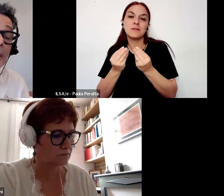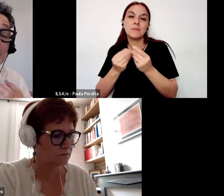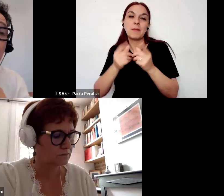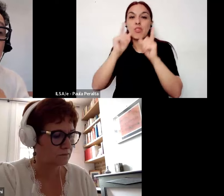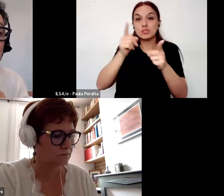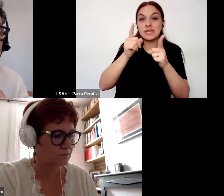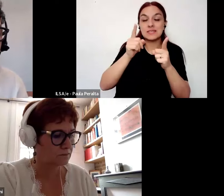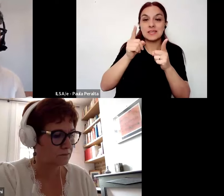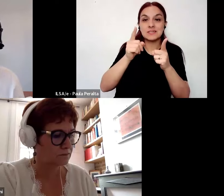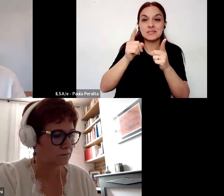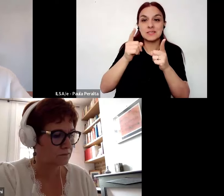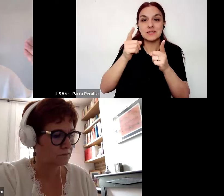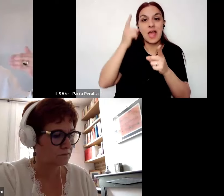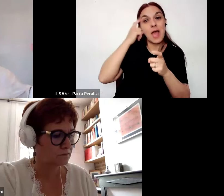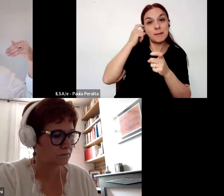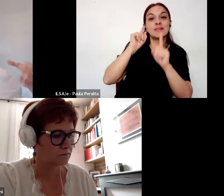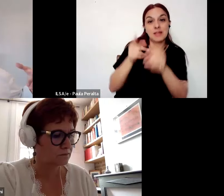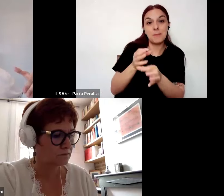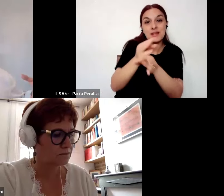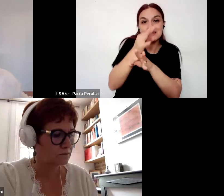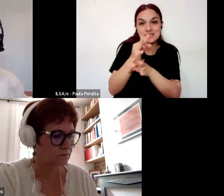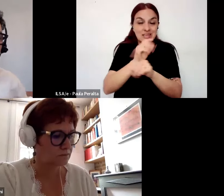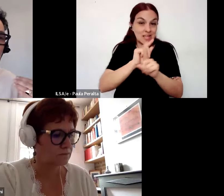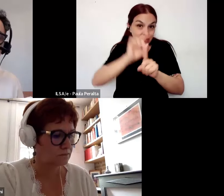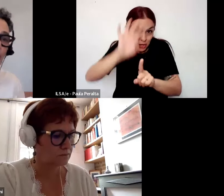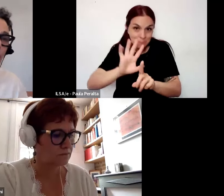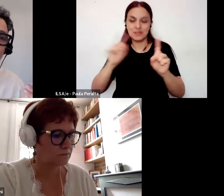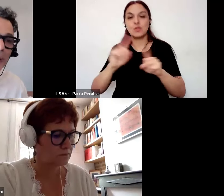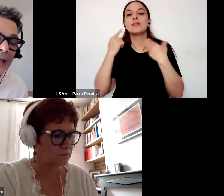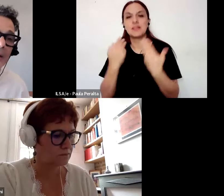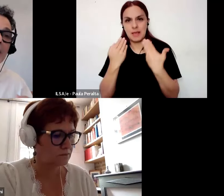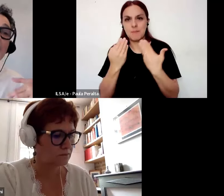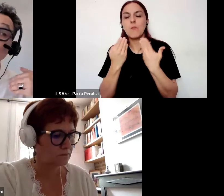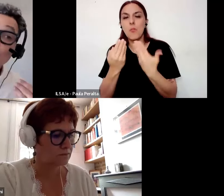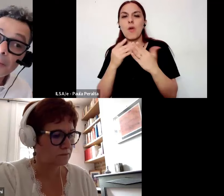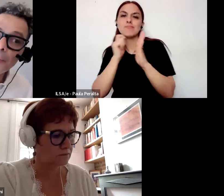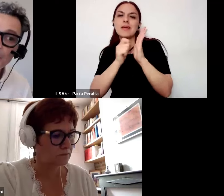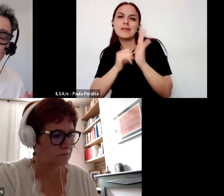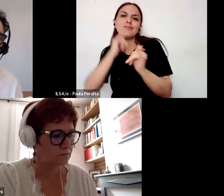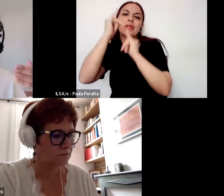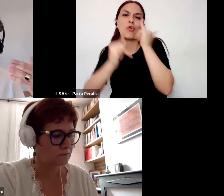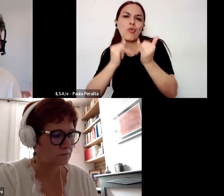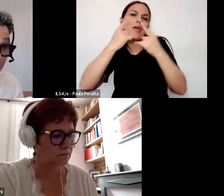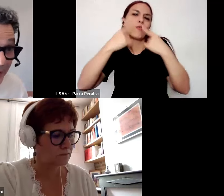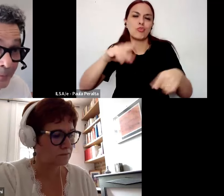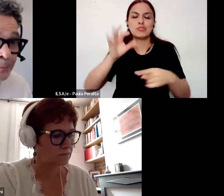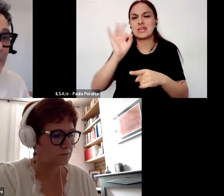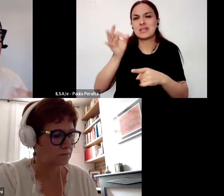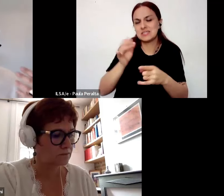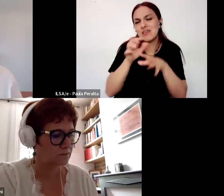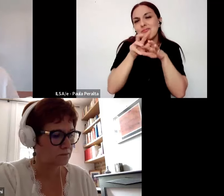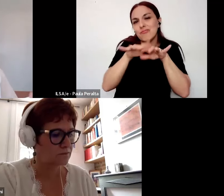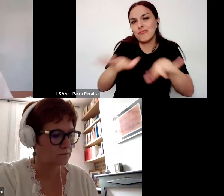mismo tiempo que se forman sino que también tengan la oportunidad de inscribir su voz su palabra su sabiduría su saber